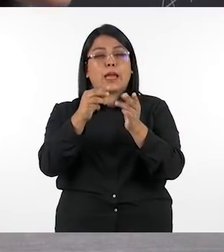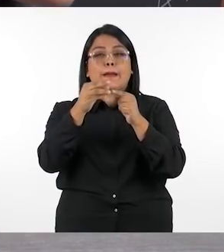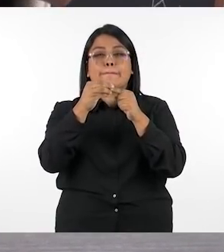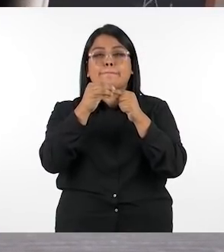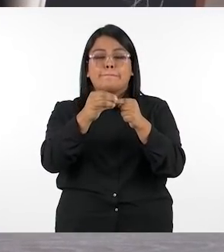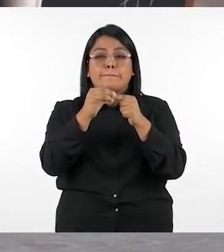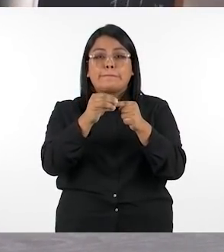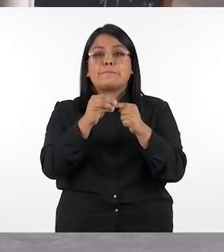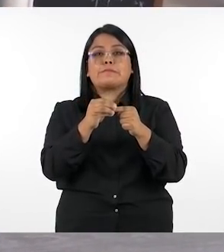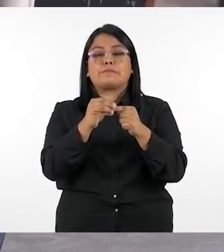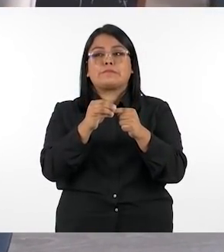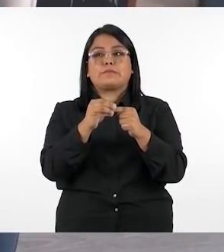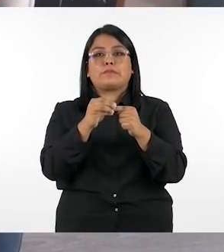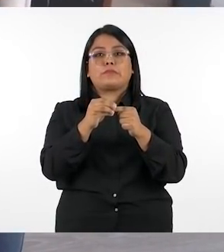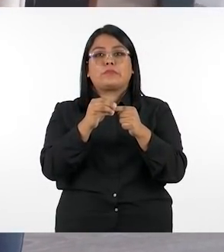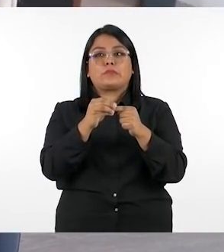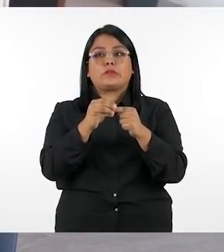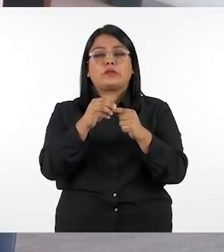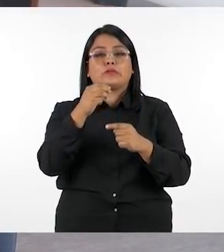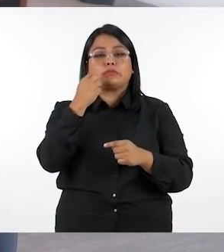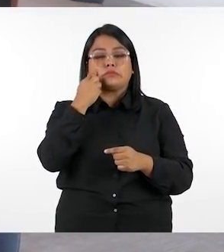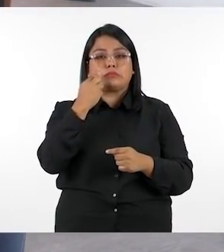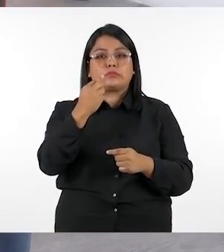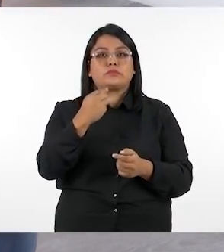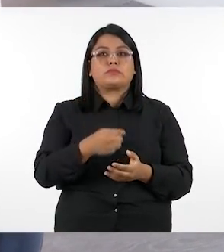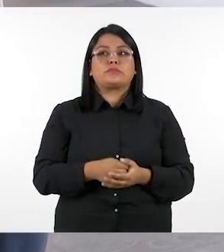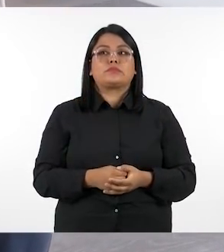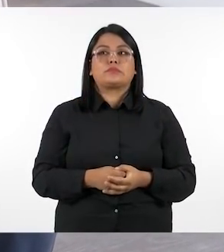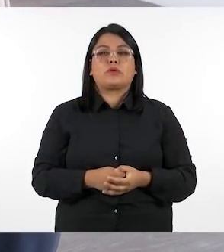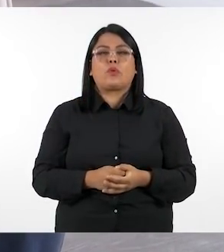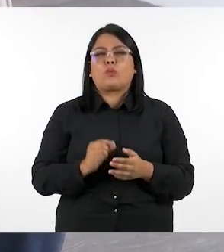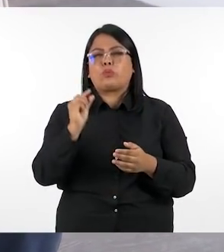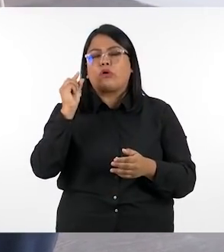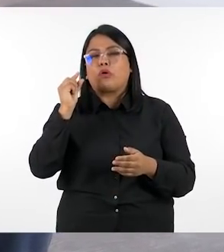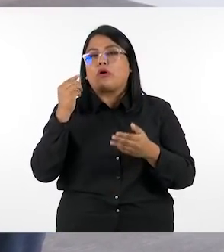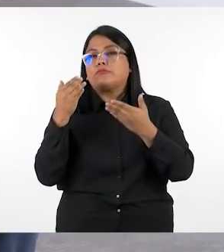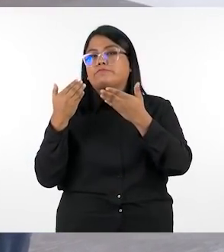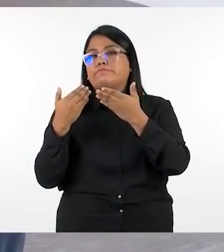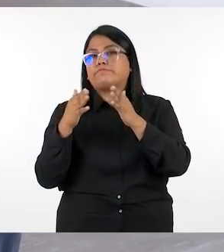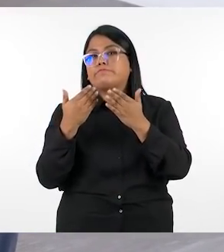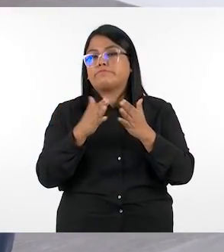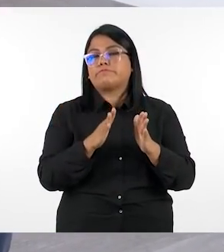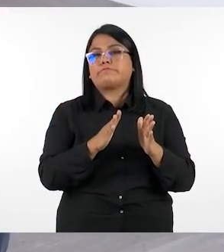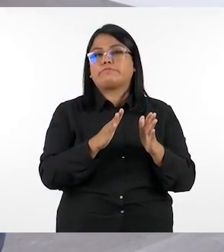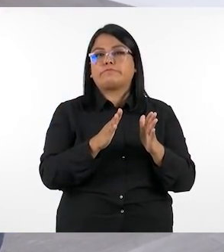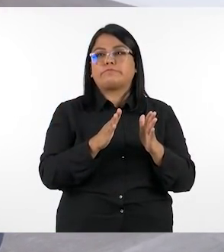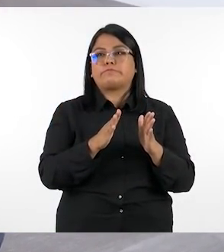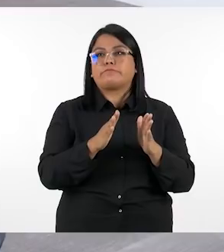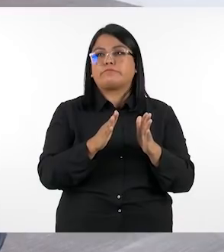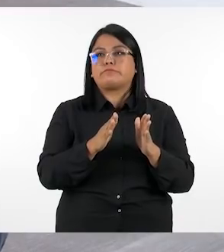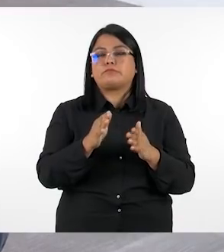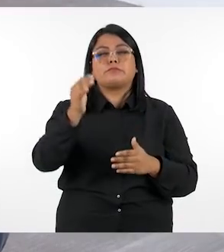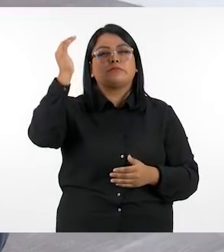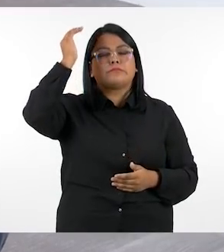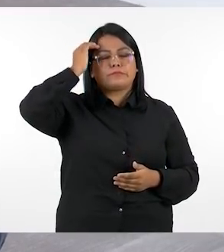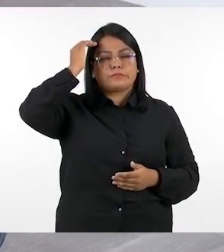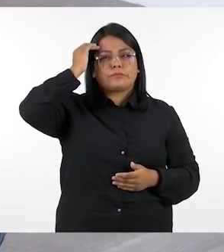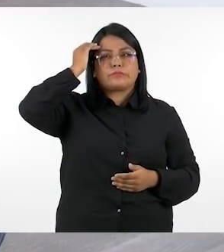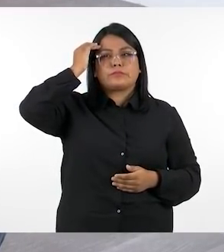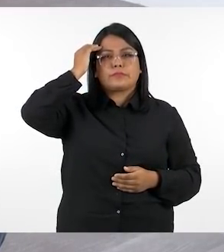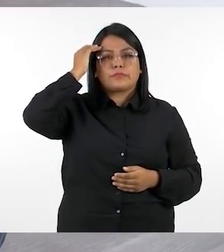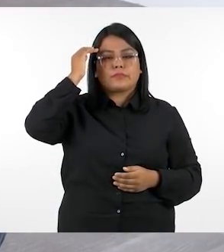páginas de nuestro libro de texto se encuentran secciones que son un poco diferentes a las habituales y para